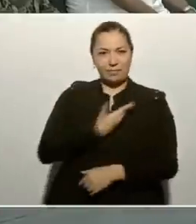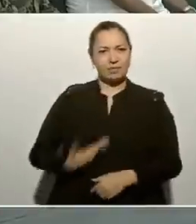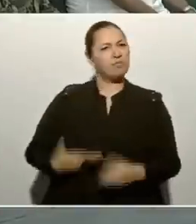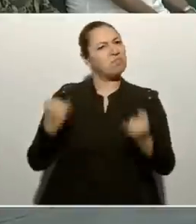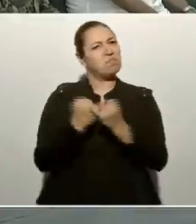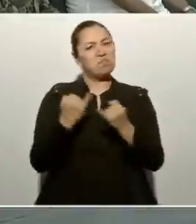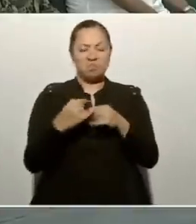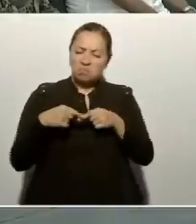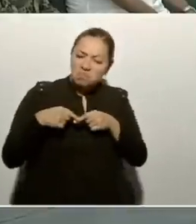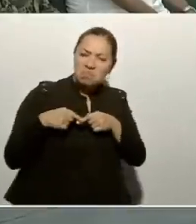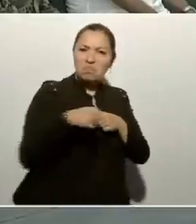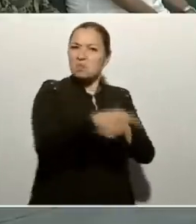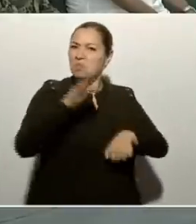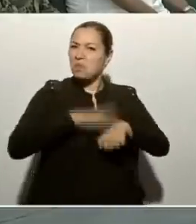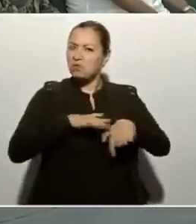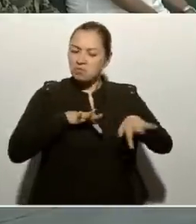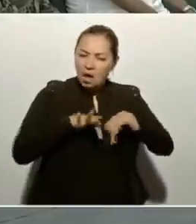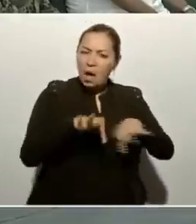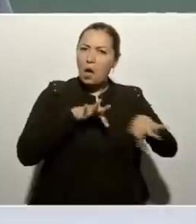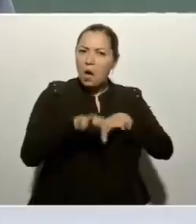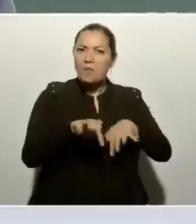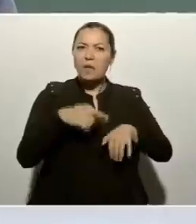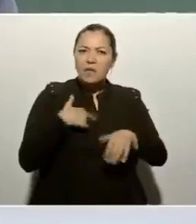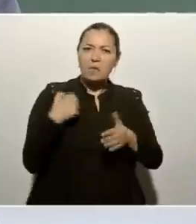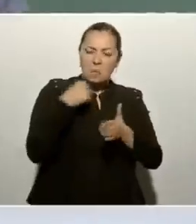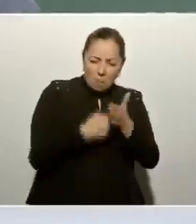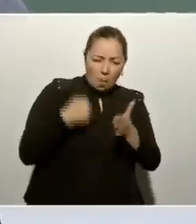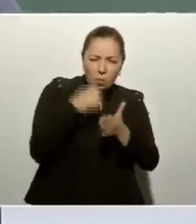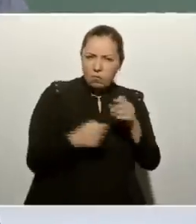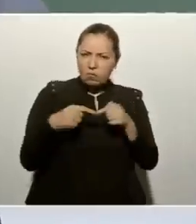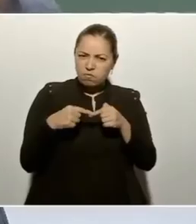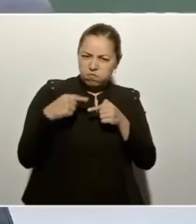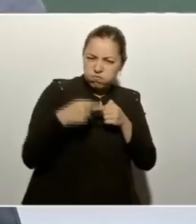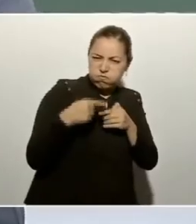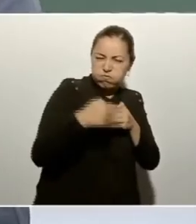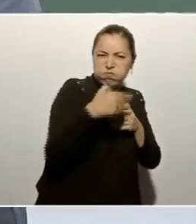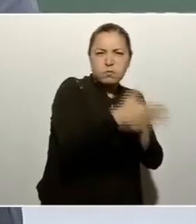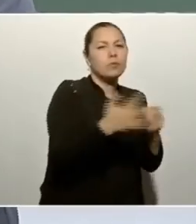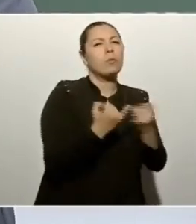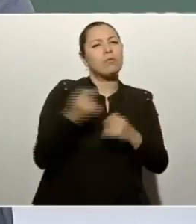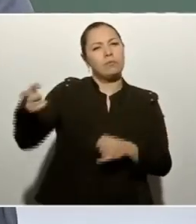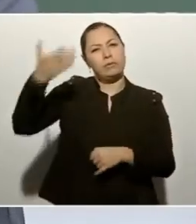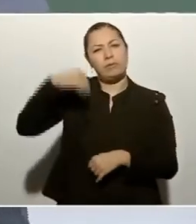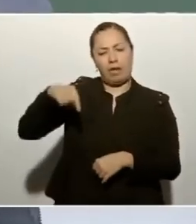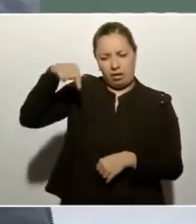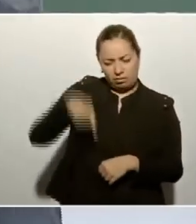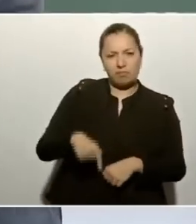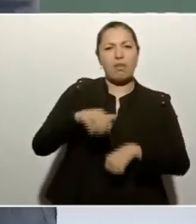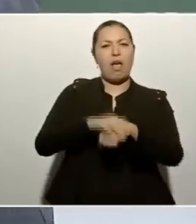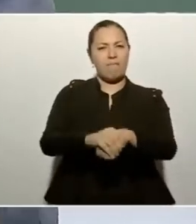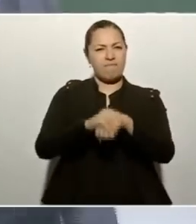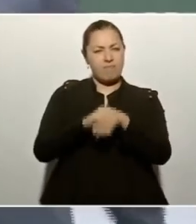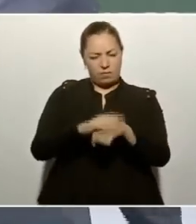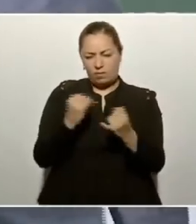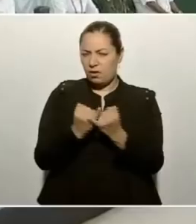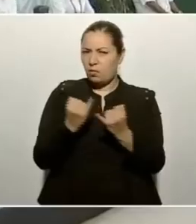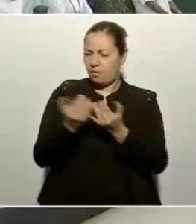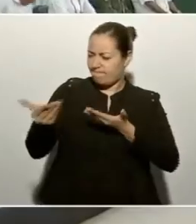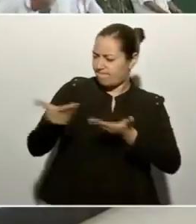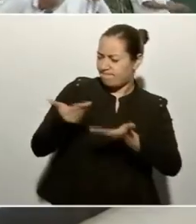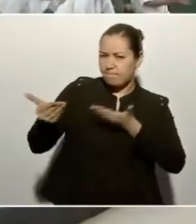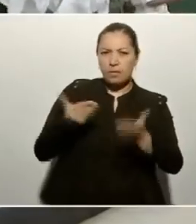cambiando duro, de la mano, siempre. Y pues aquí siempre tendrá a sus amigos y a sus aliados. Enhorabuena y puro Sinaloa.